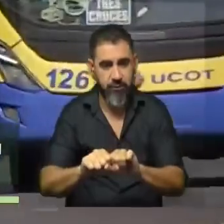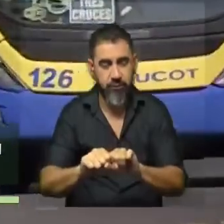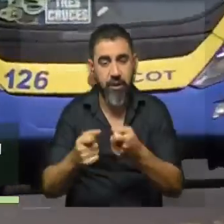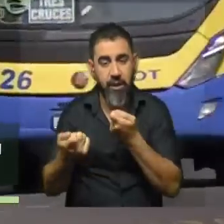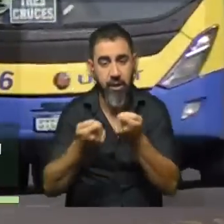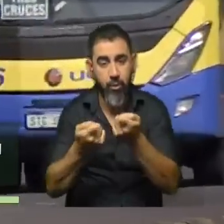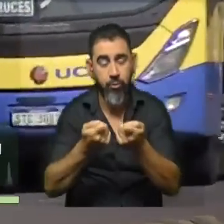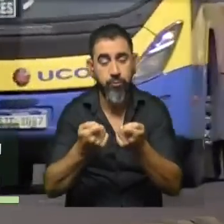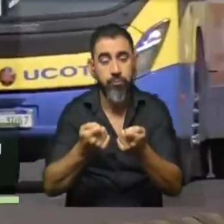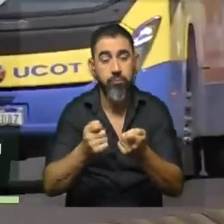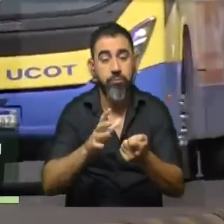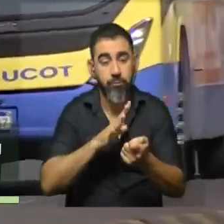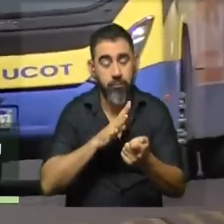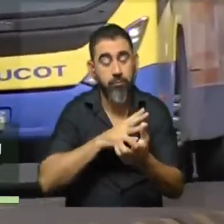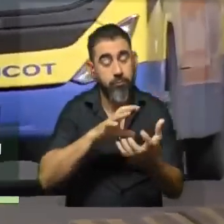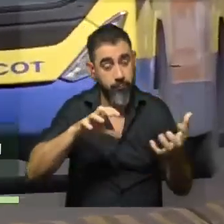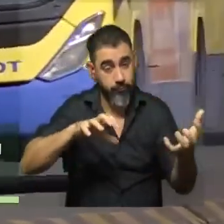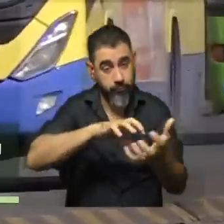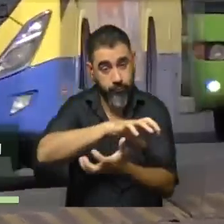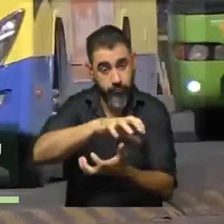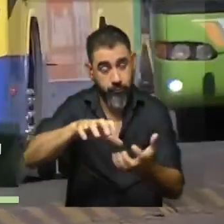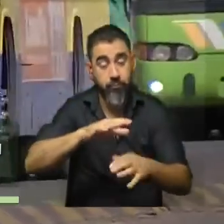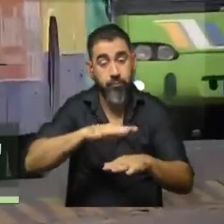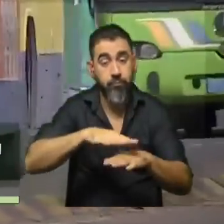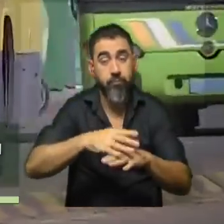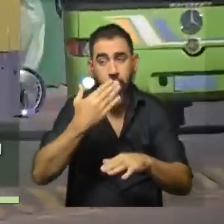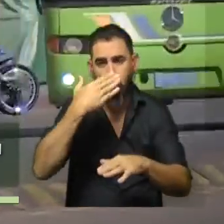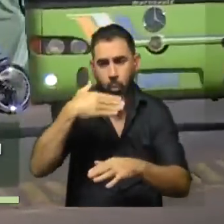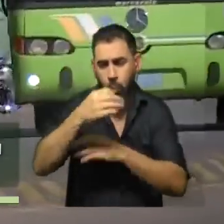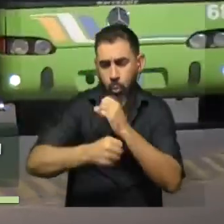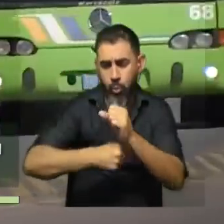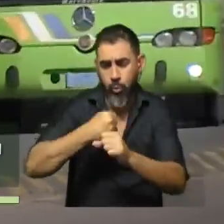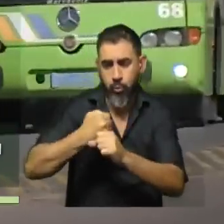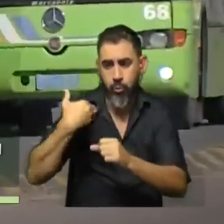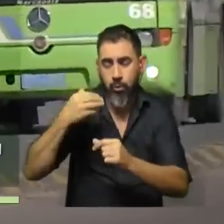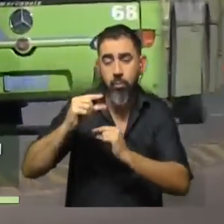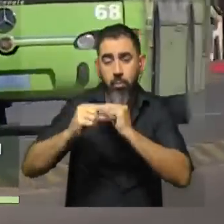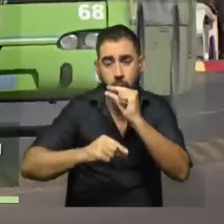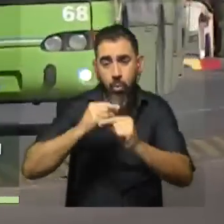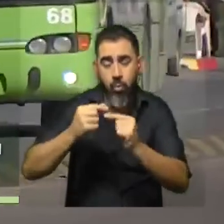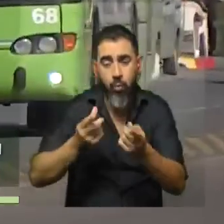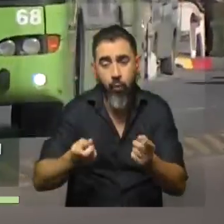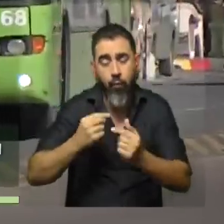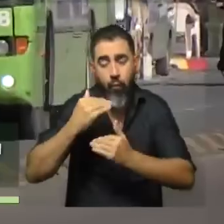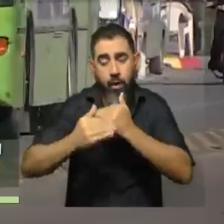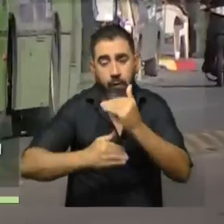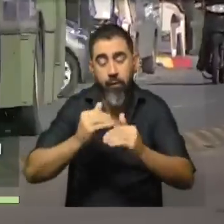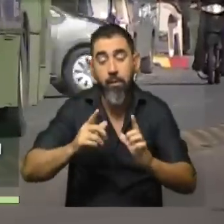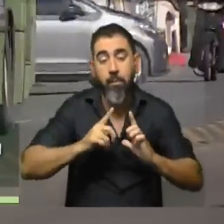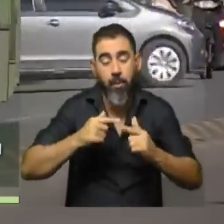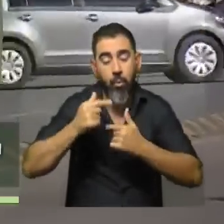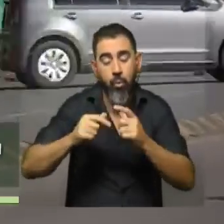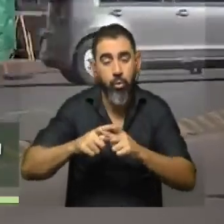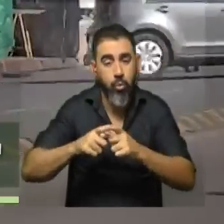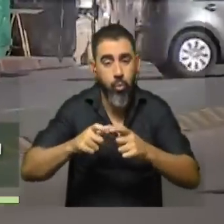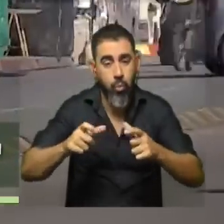y ahí hubo un periodo bien complicado, pero que en el último año, este, vemos que se está revirtiendo, ¿no? Y que esperamos que continúe